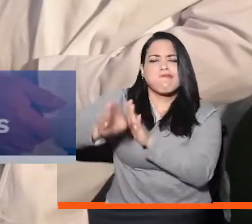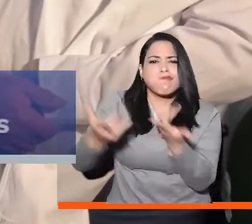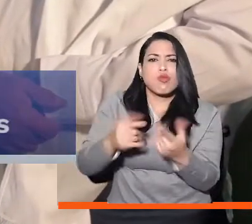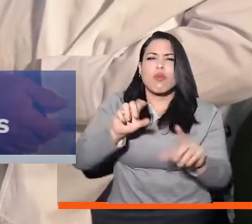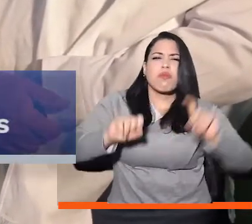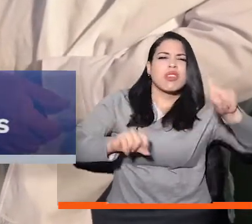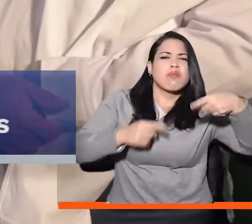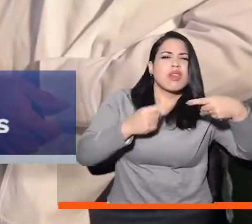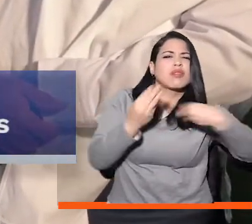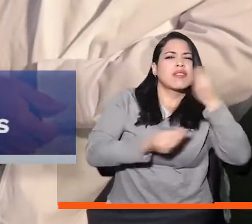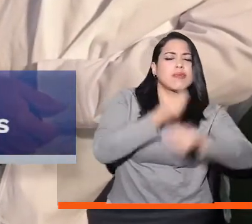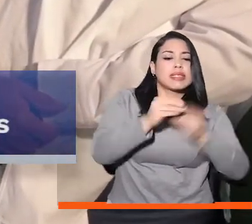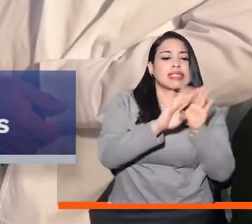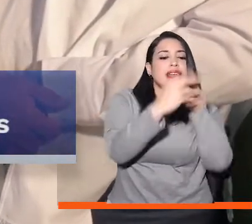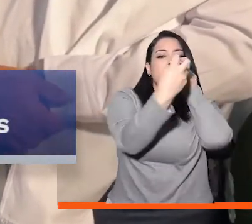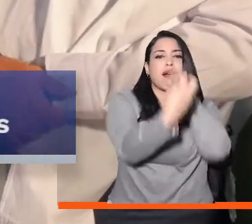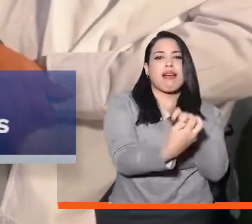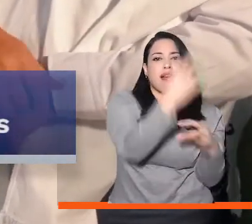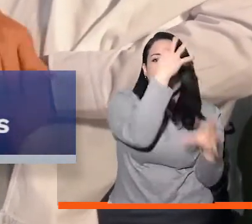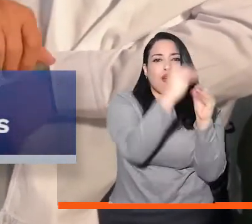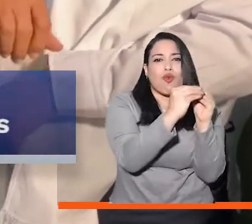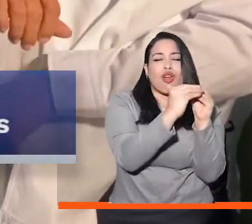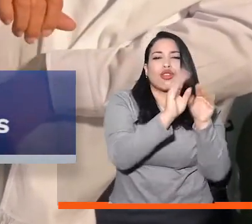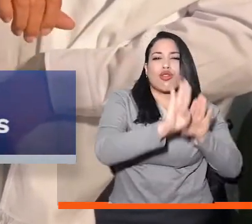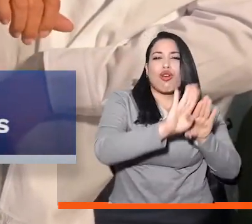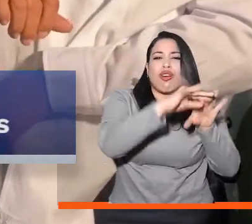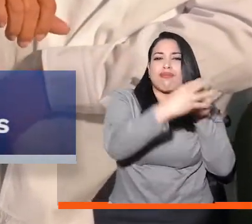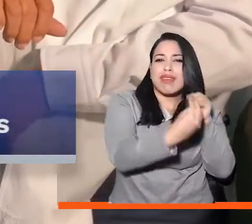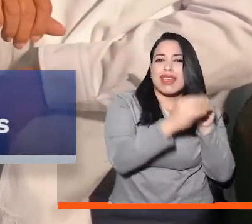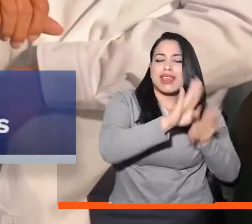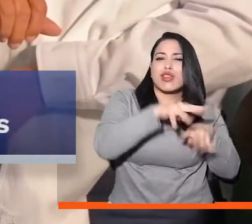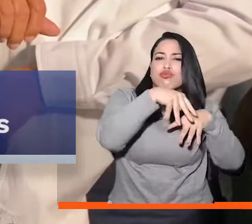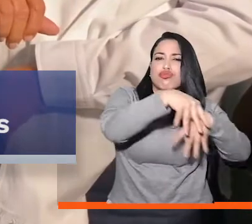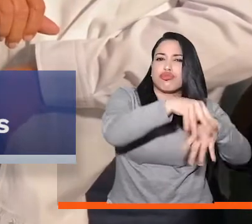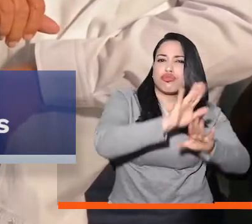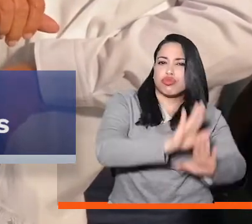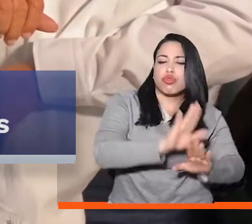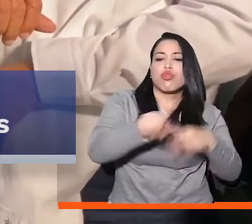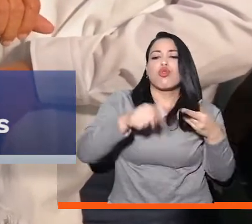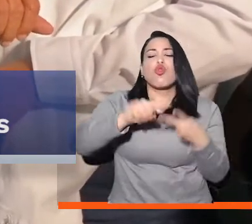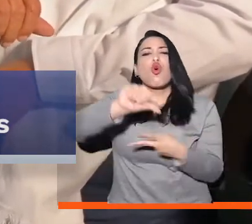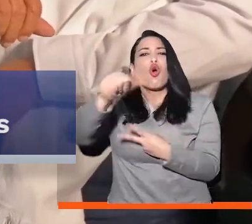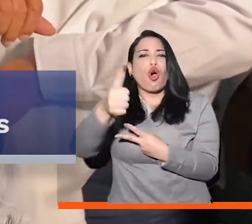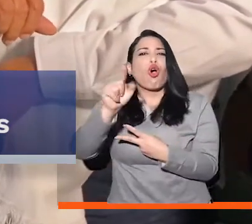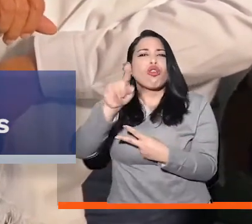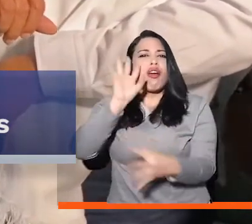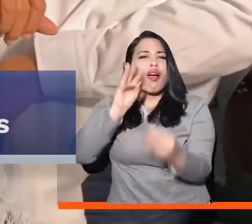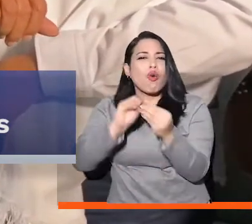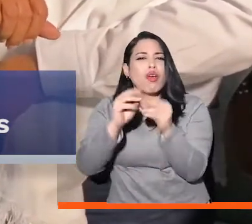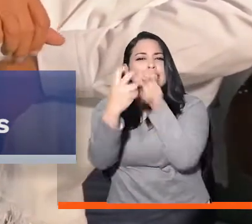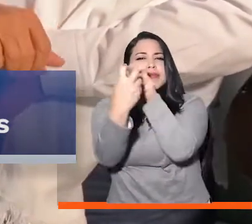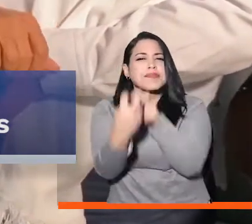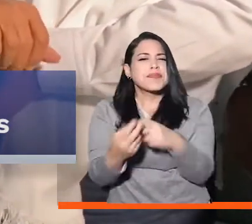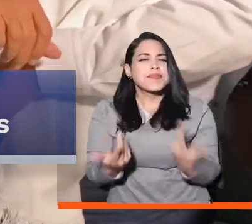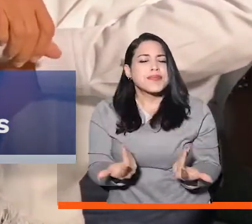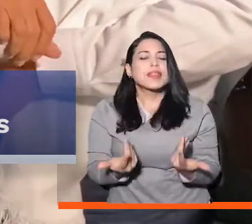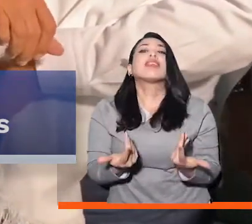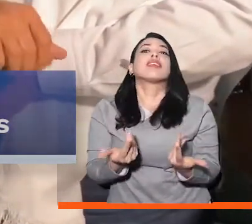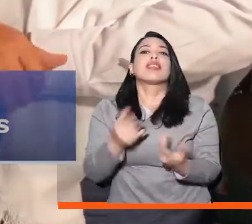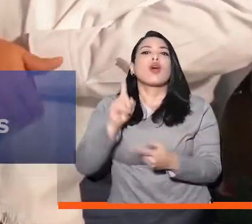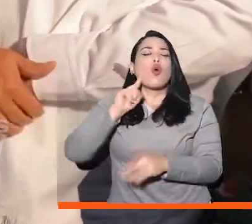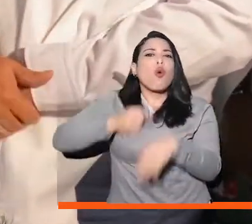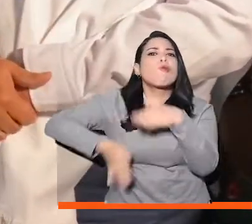mesa de garantías para la protesta y también vamos a tener una mesa